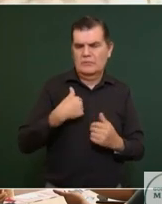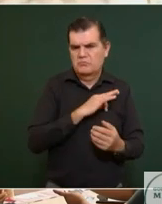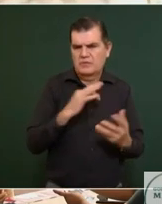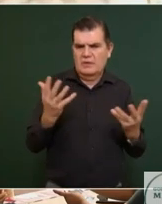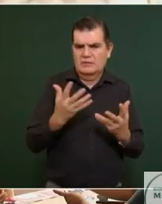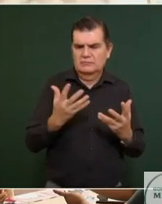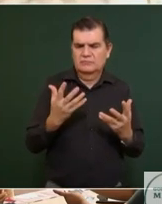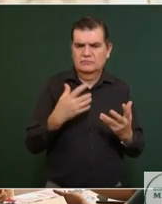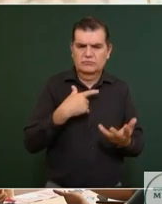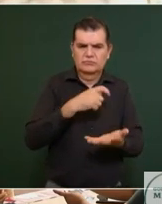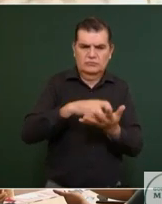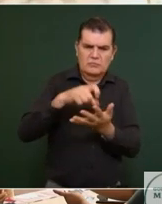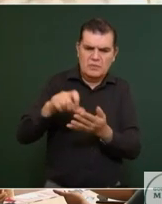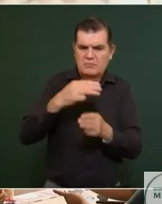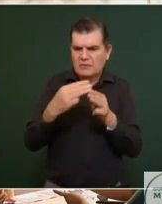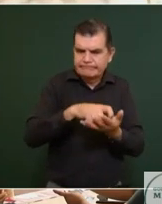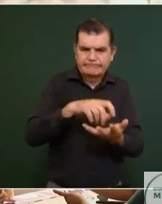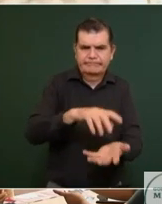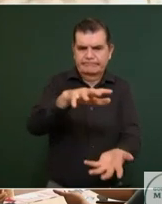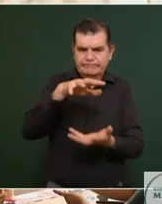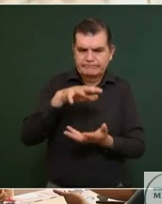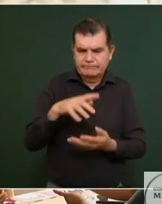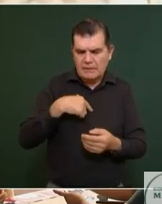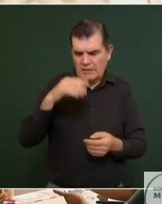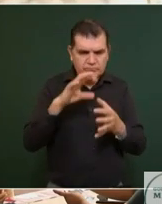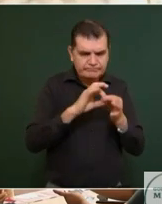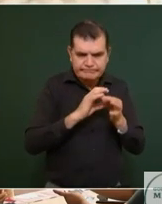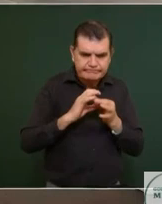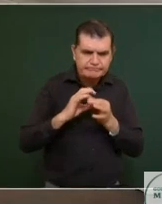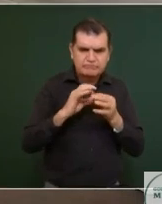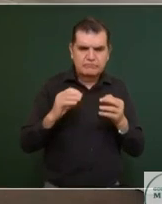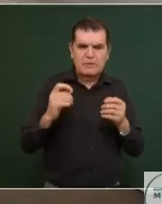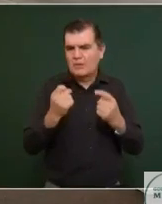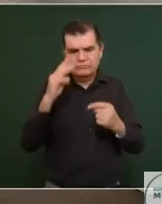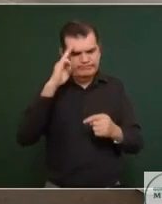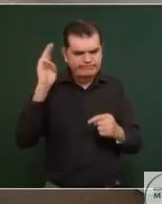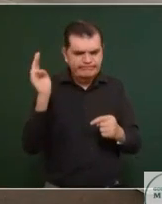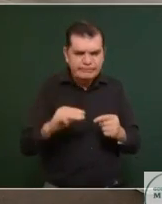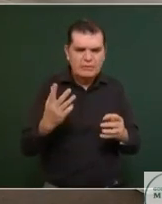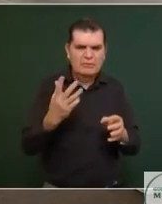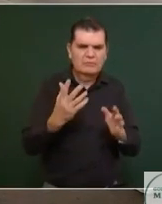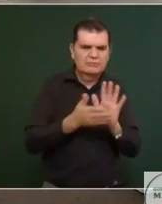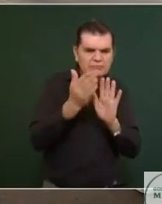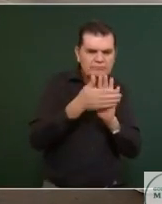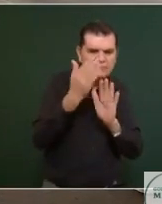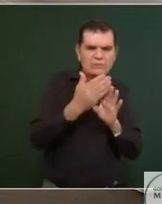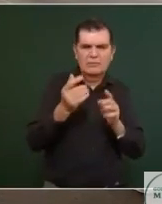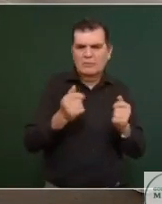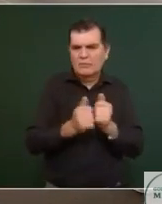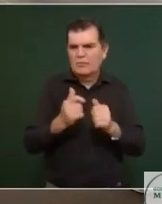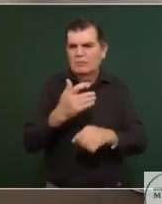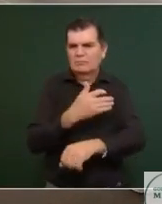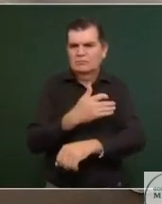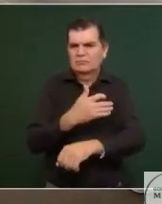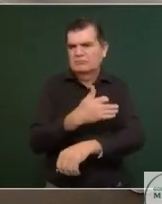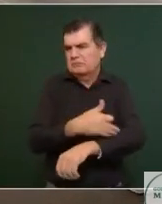poder adquirir los materiales, ponerse de acuerdo con maestros albañiles, con trabajadores de la